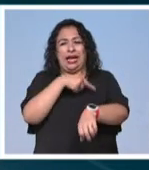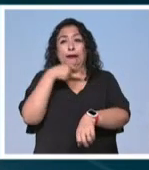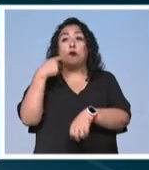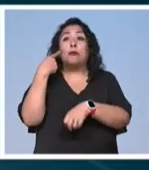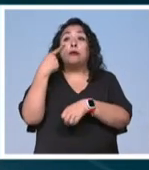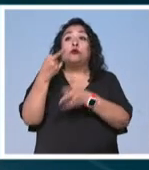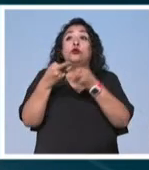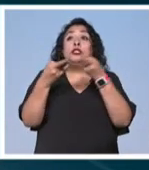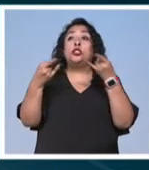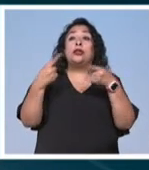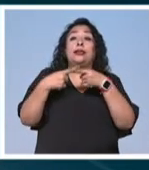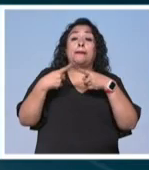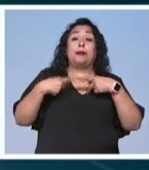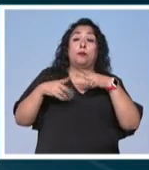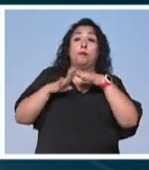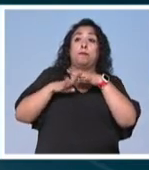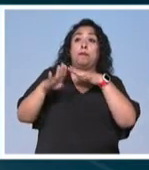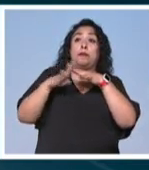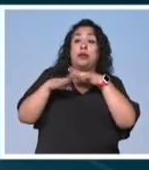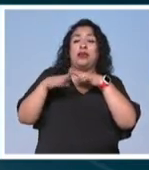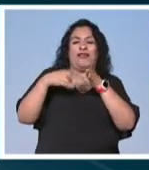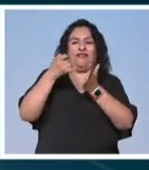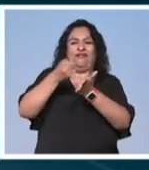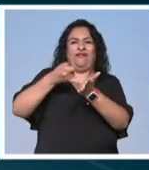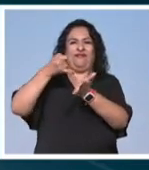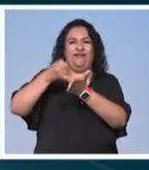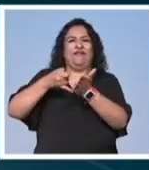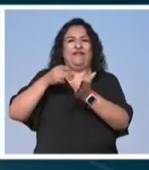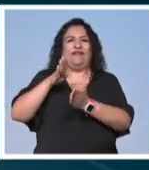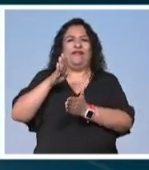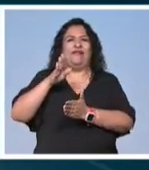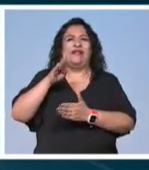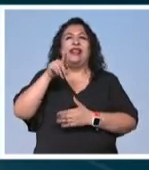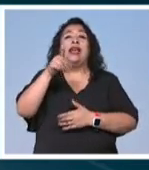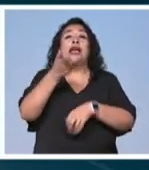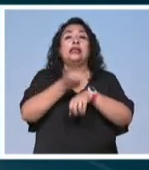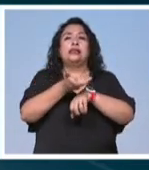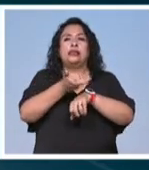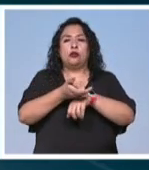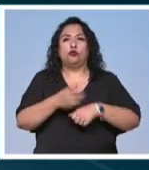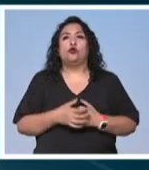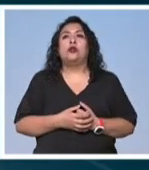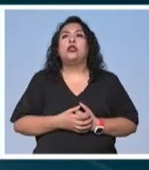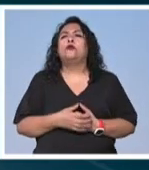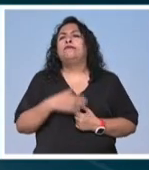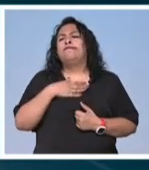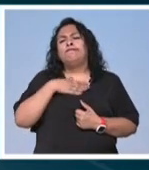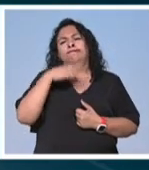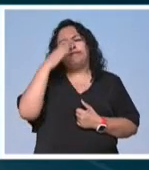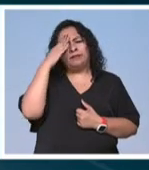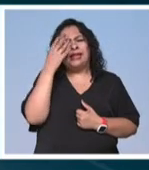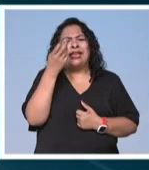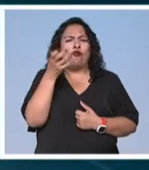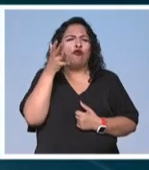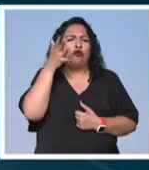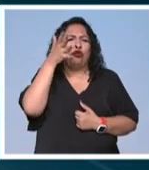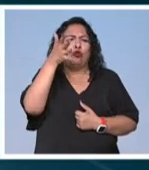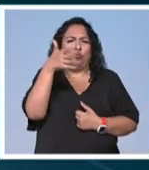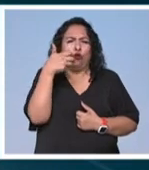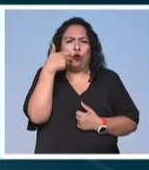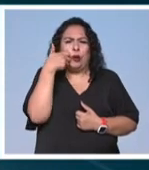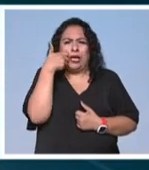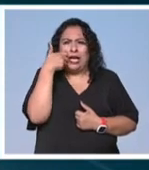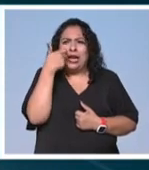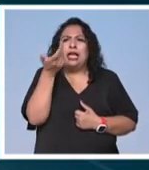que narró la historia de migrantes trabajadores de sembradíos de marihuana en Estados Unidos Entonces yo creo que eso es lo que a futuro buscamos